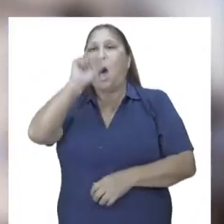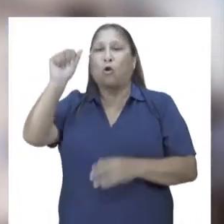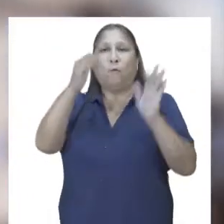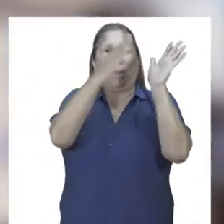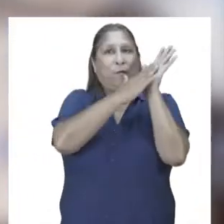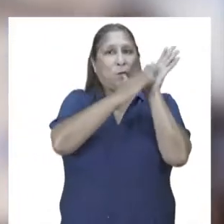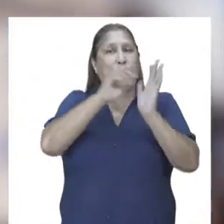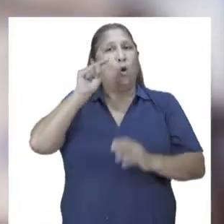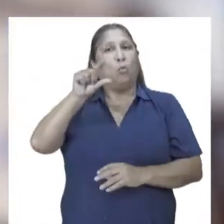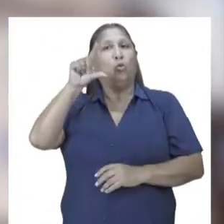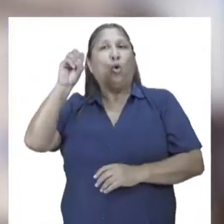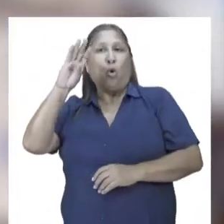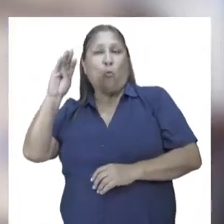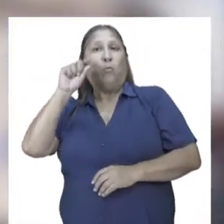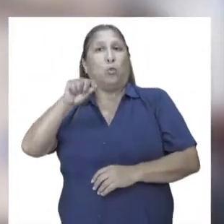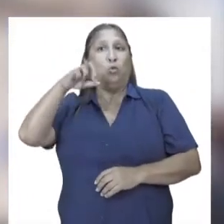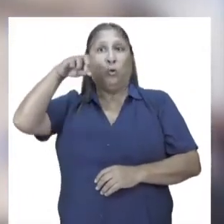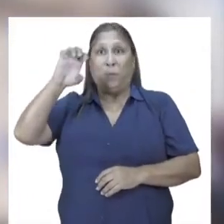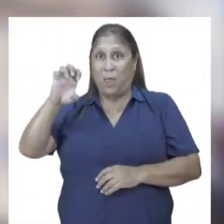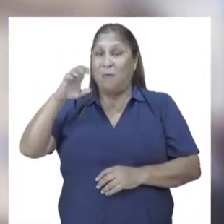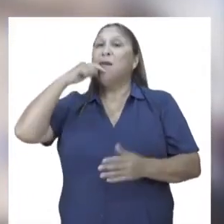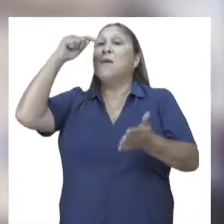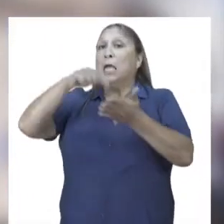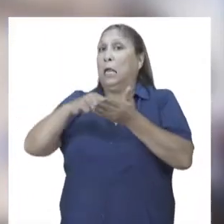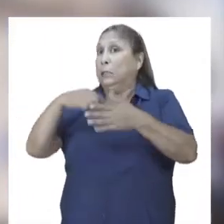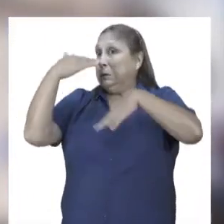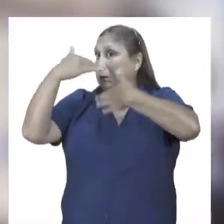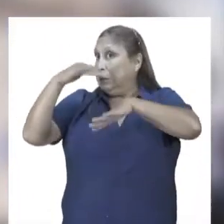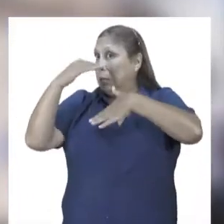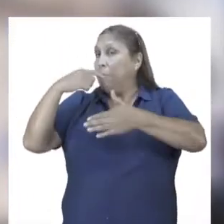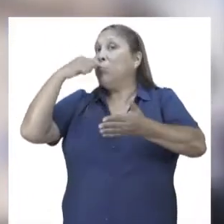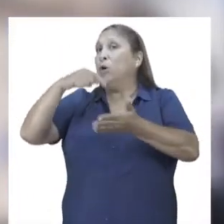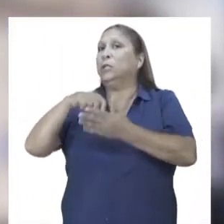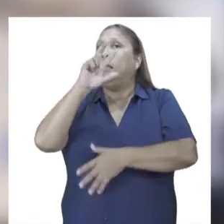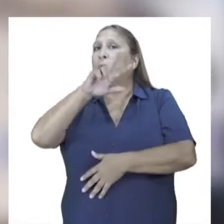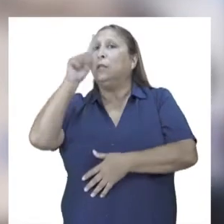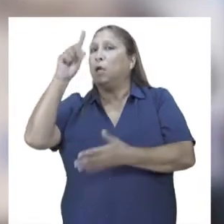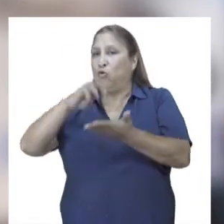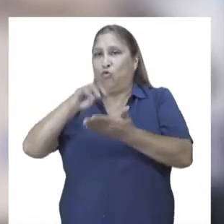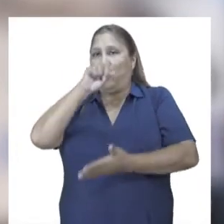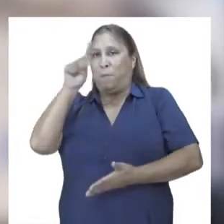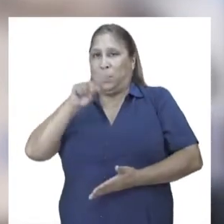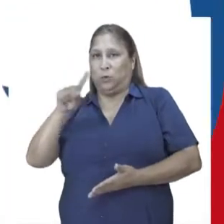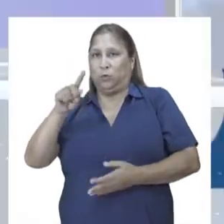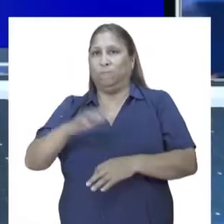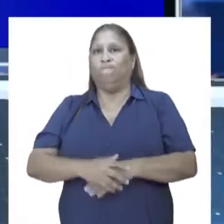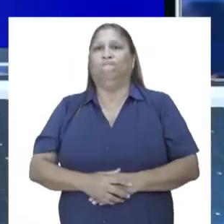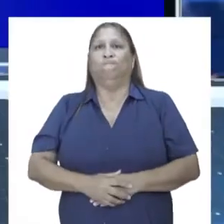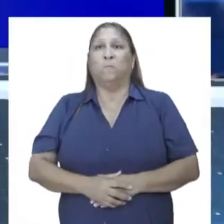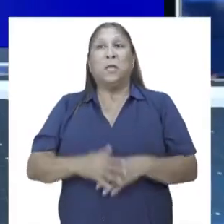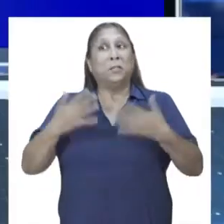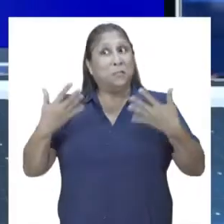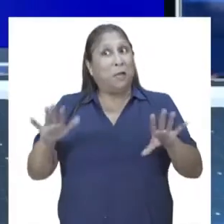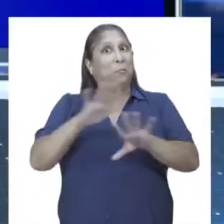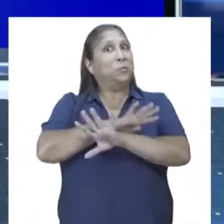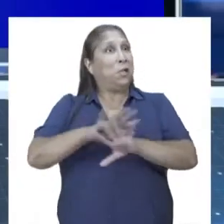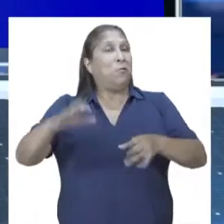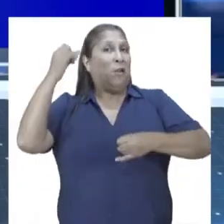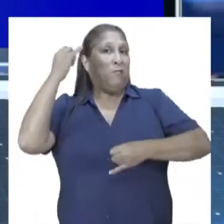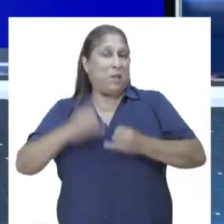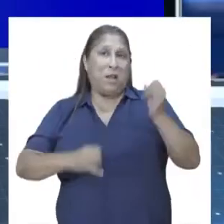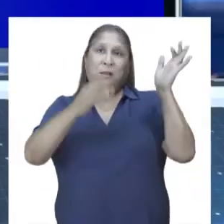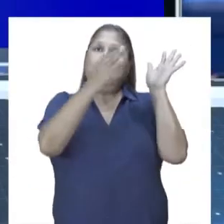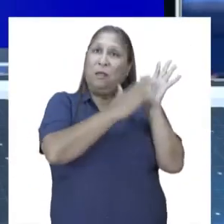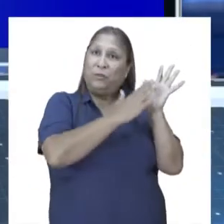concursodefotografia.gov.p. El plazo para el envío de las fotos vence el 31 de marzo. Hemos llegado al final de la